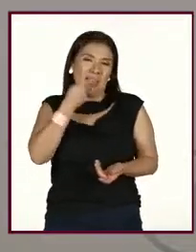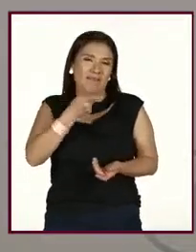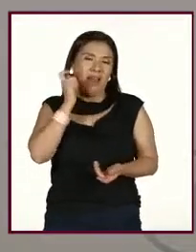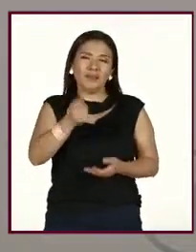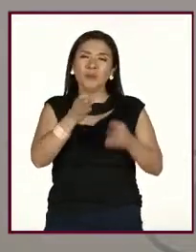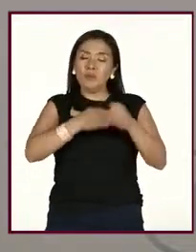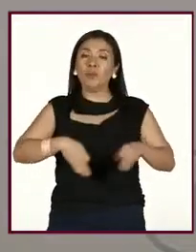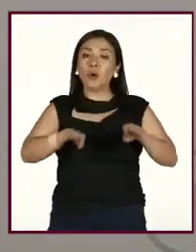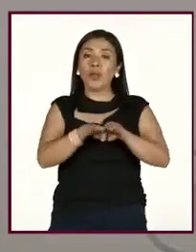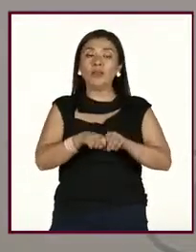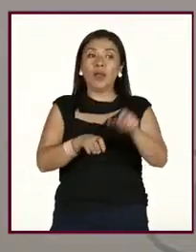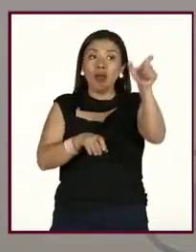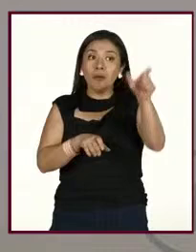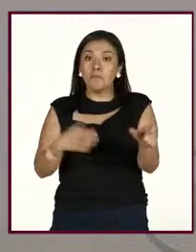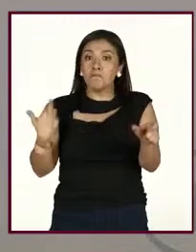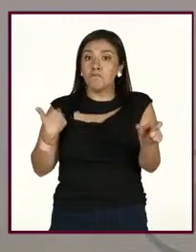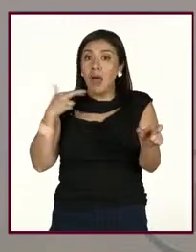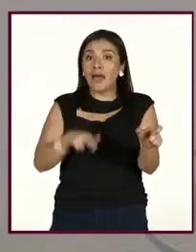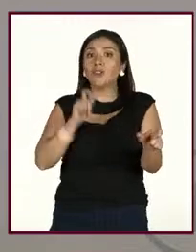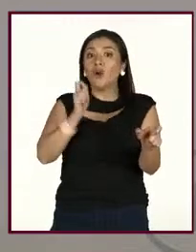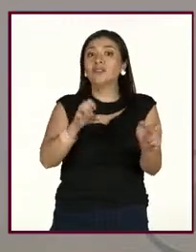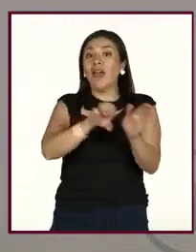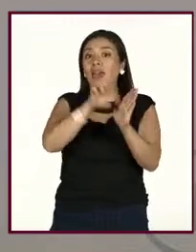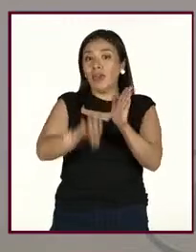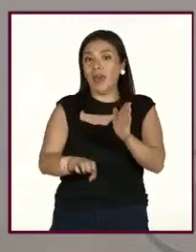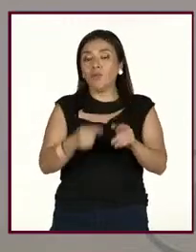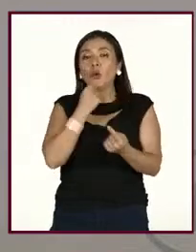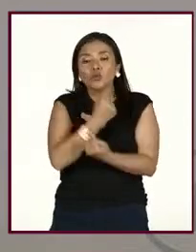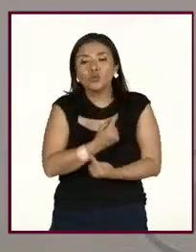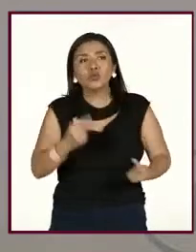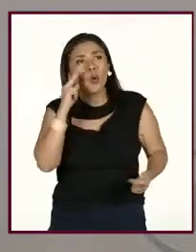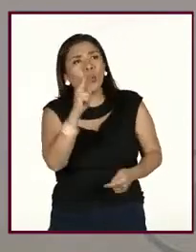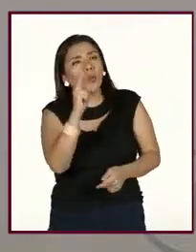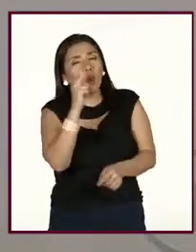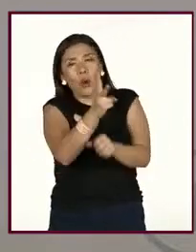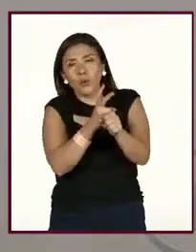Entonces, desafortunadamente, pues, sí.